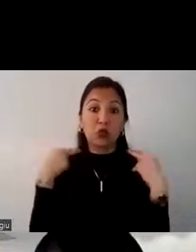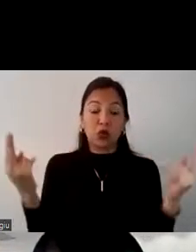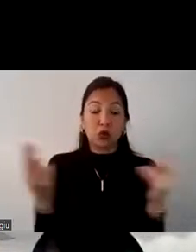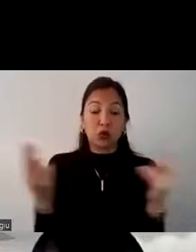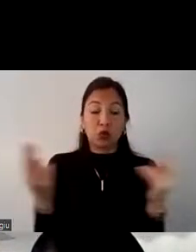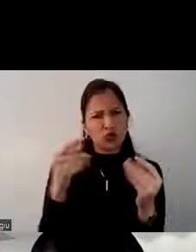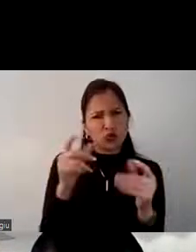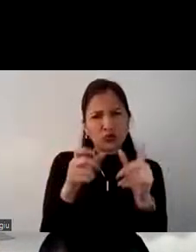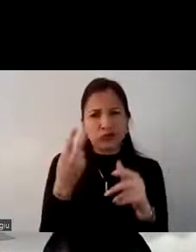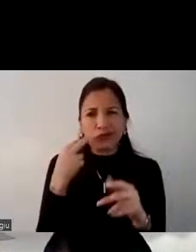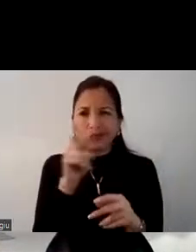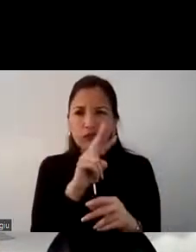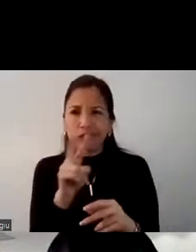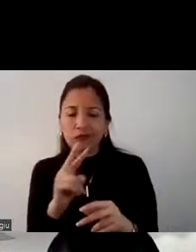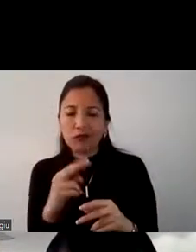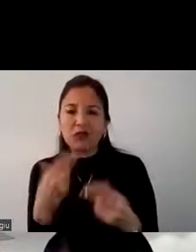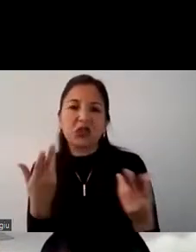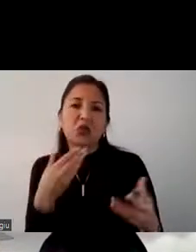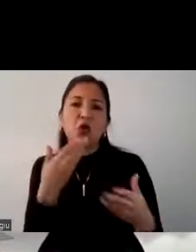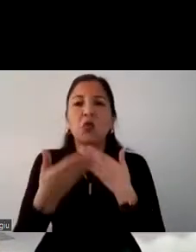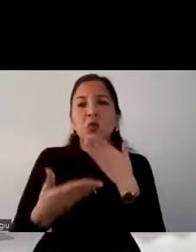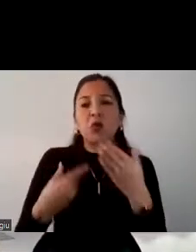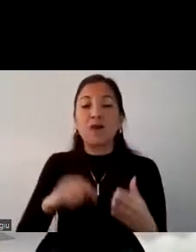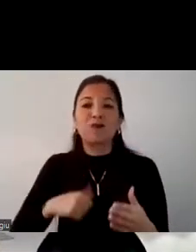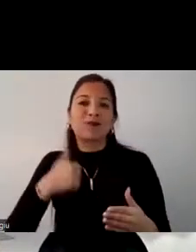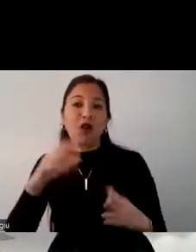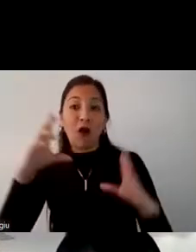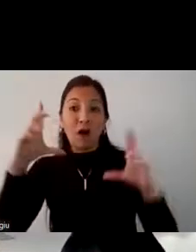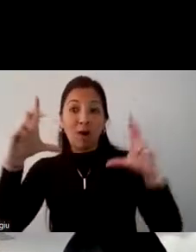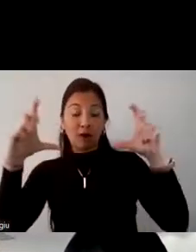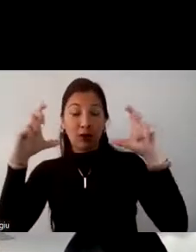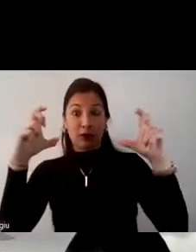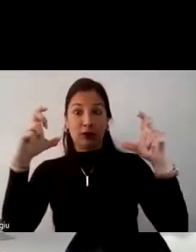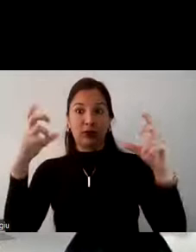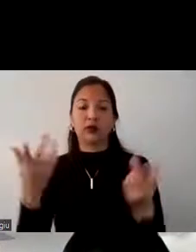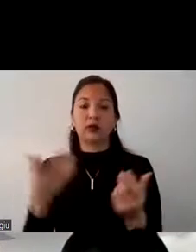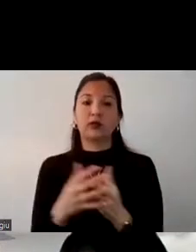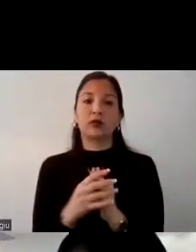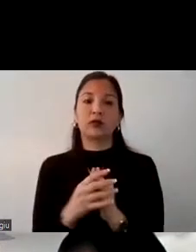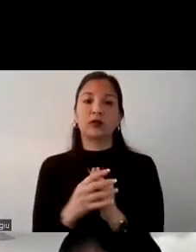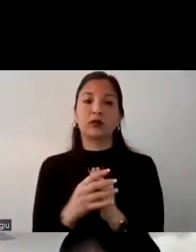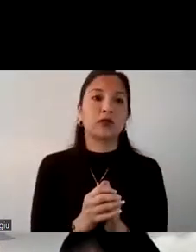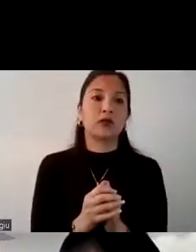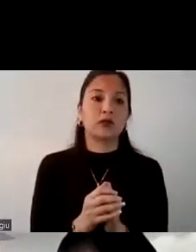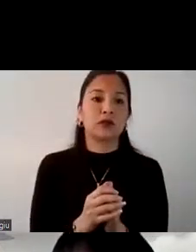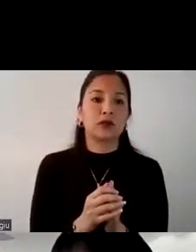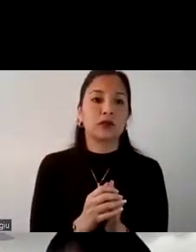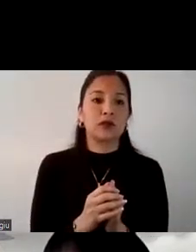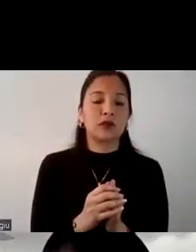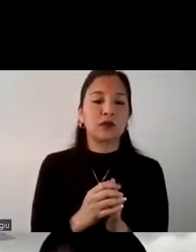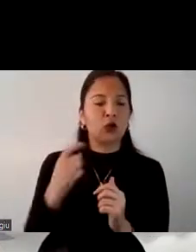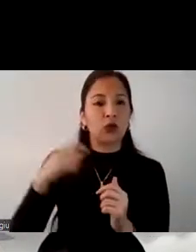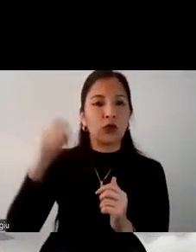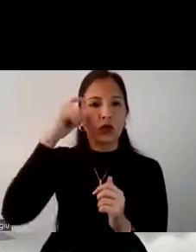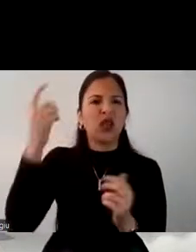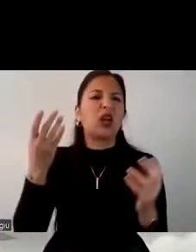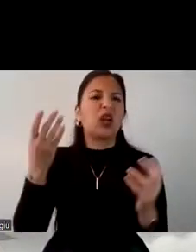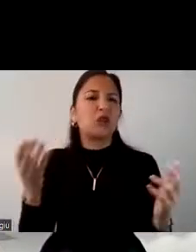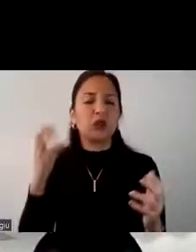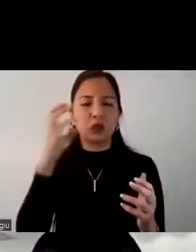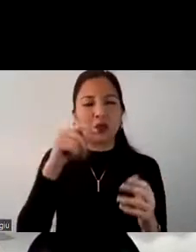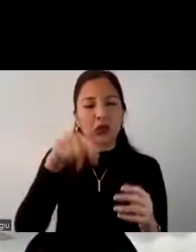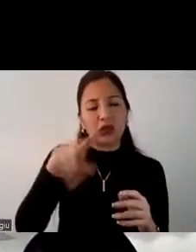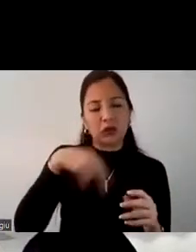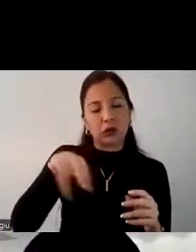porque es donde uno puede compartir sus experiencias fotos incluso donde uno puede darse una idea de qué es lo que podría haber en ese país